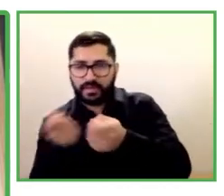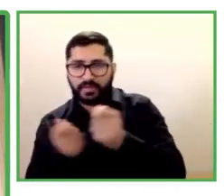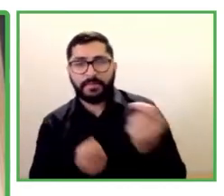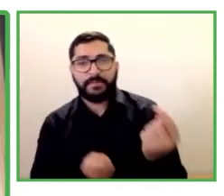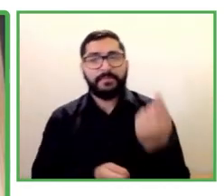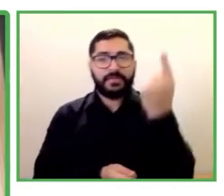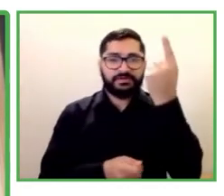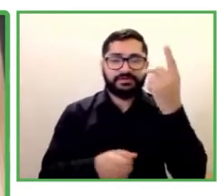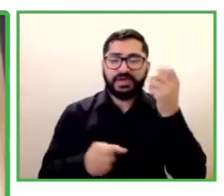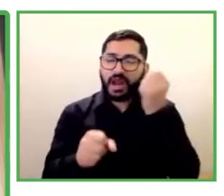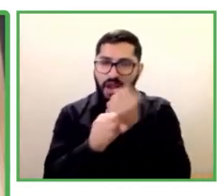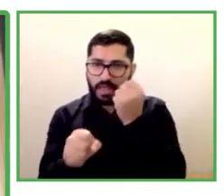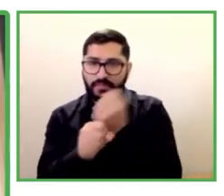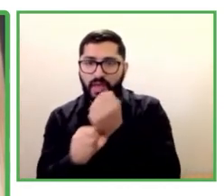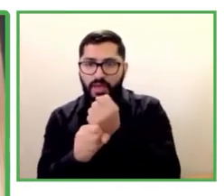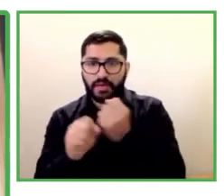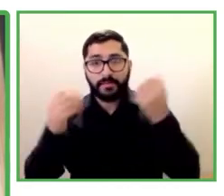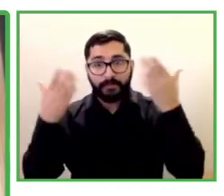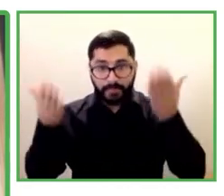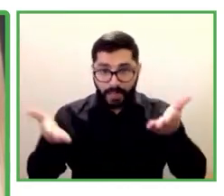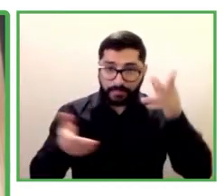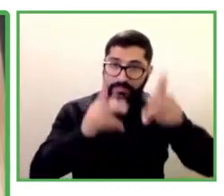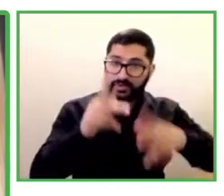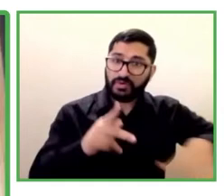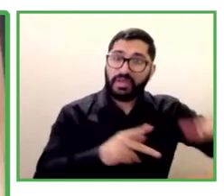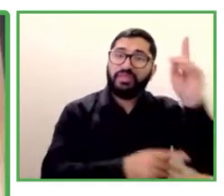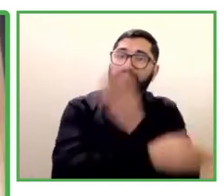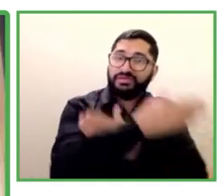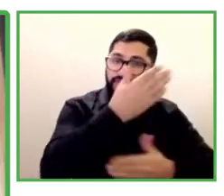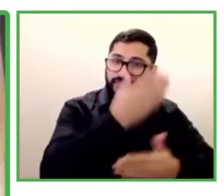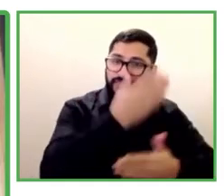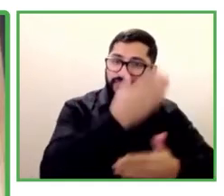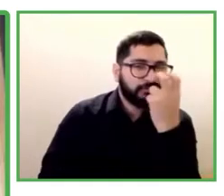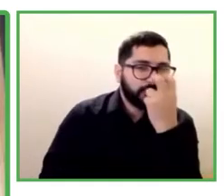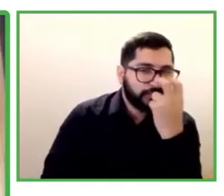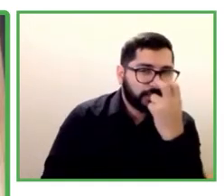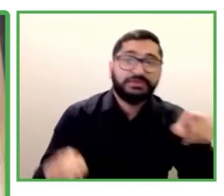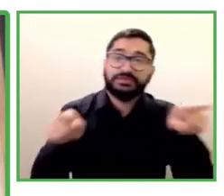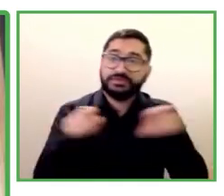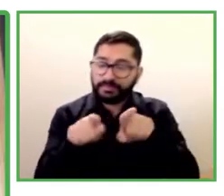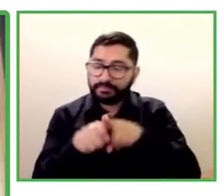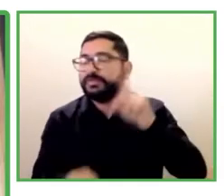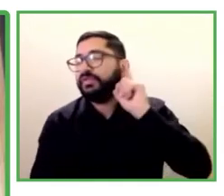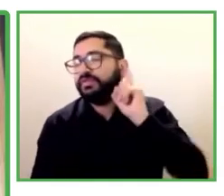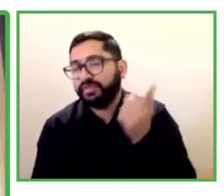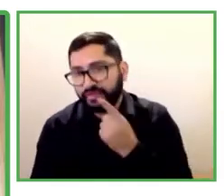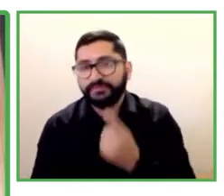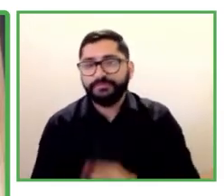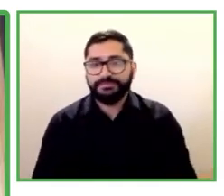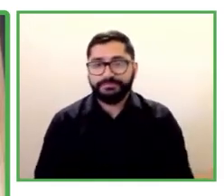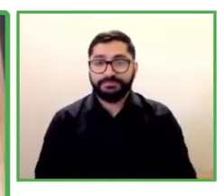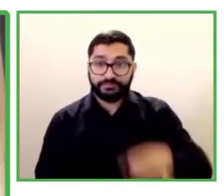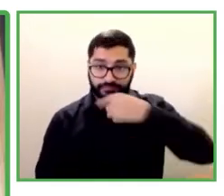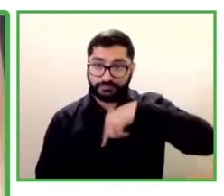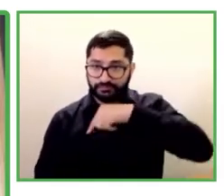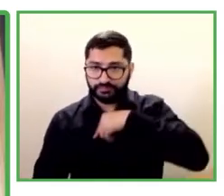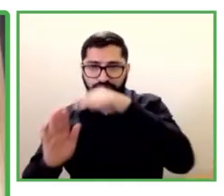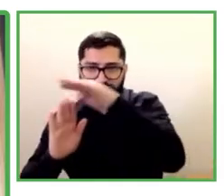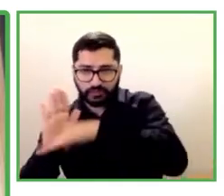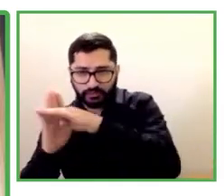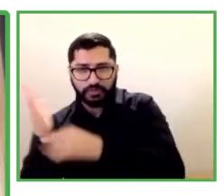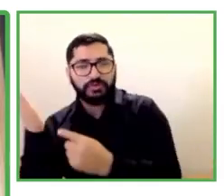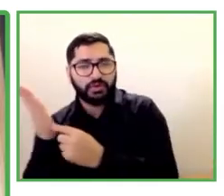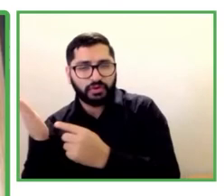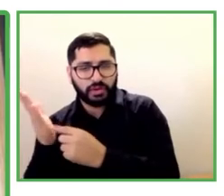discapacidad visual y auditiva. Nuestra tecnología está certificada, lo que significa que tenemos acceso y